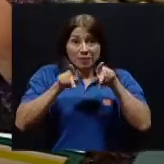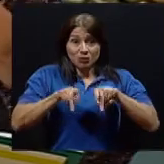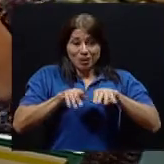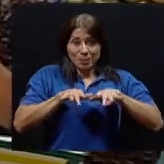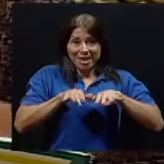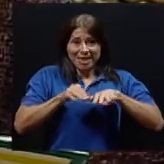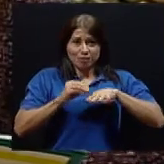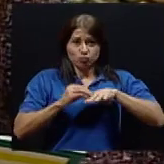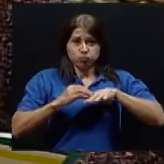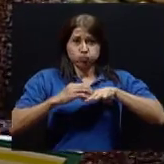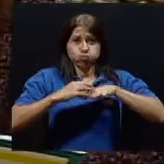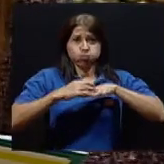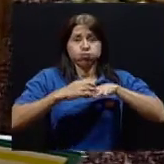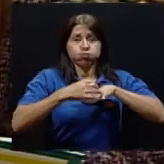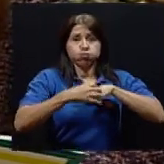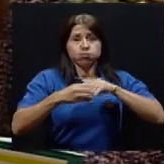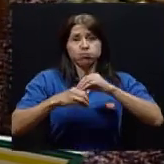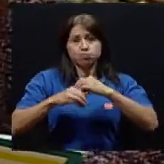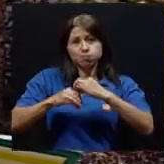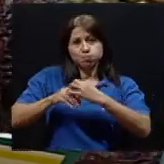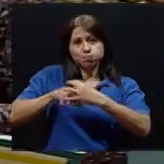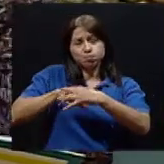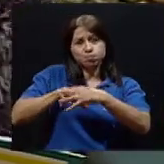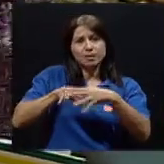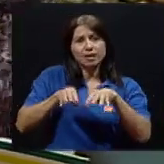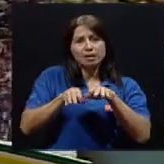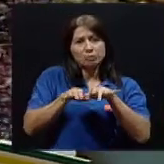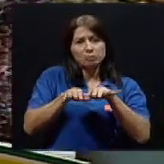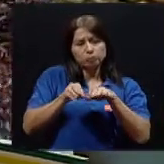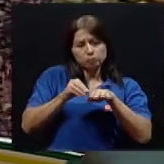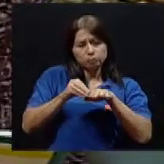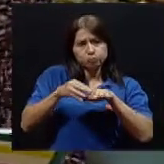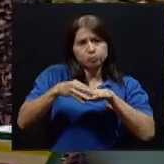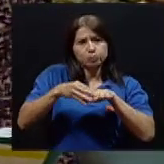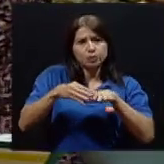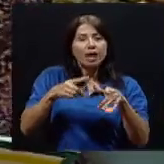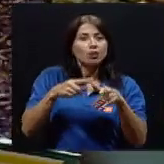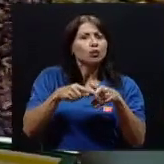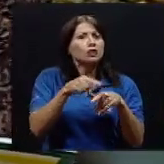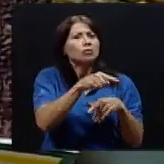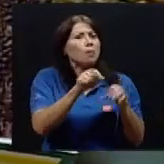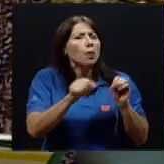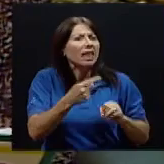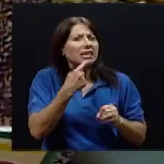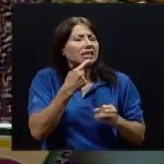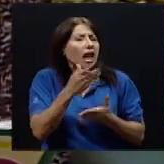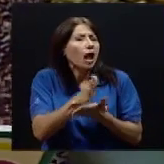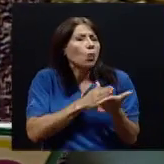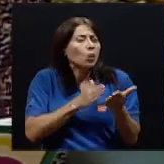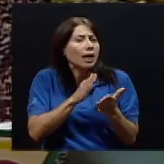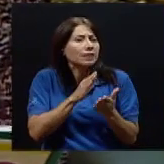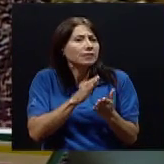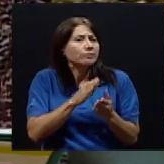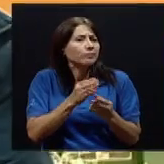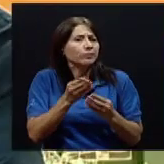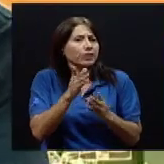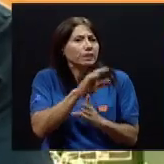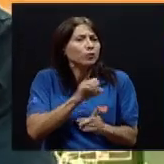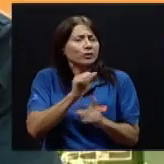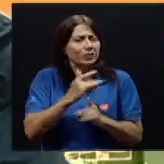de los pies o esta inflamación que sienten algunas personas. Sería conveniente ahora retomar, doctora, entonces, ¿qué otros síntomas podríamos presentar?